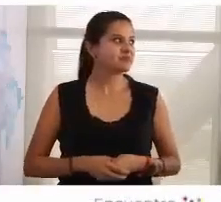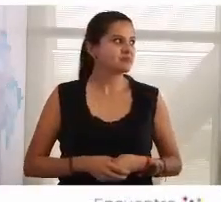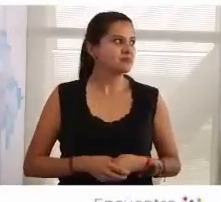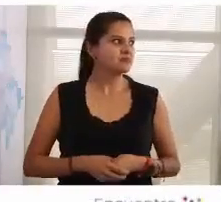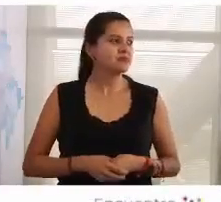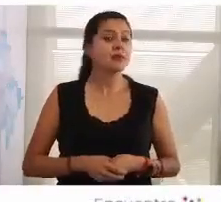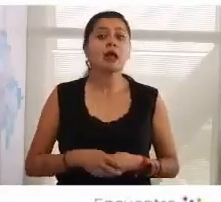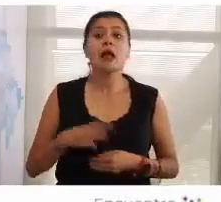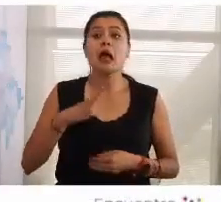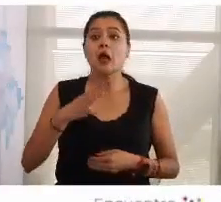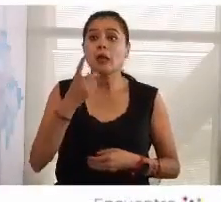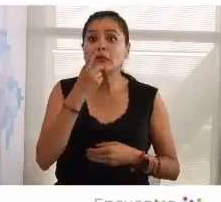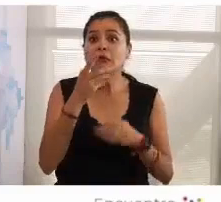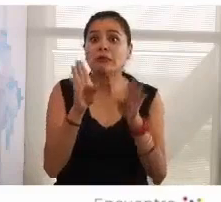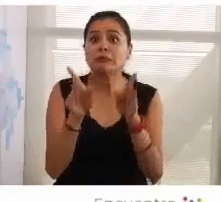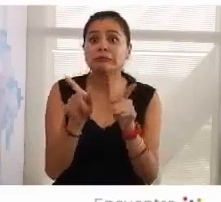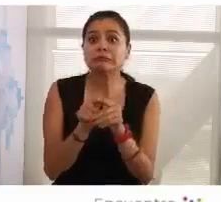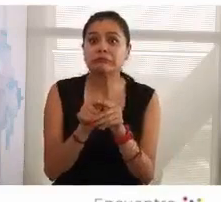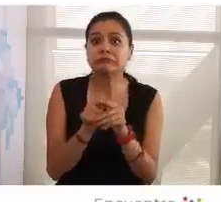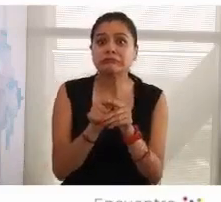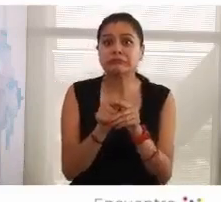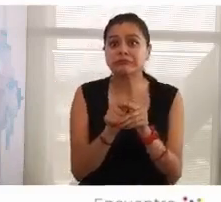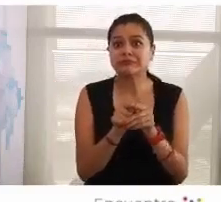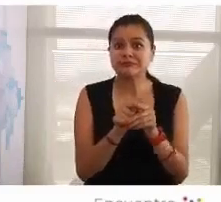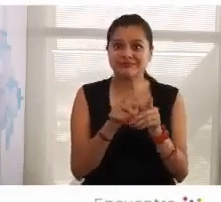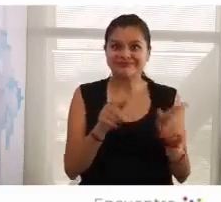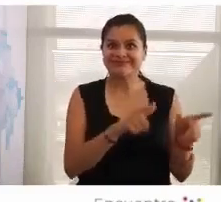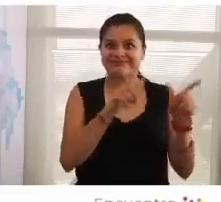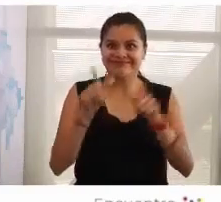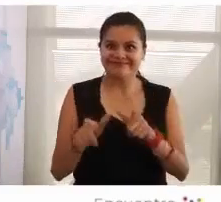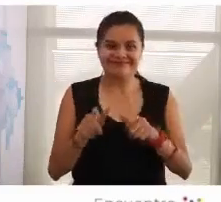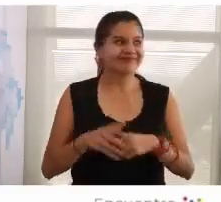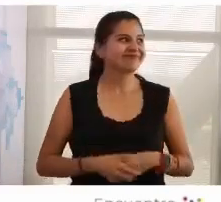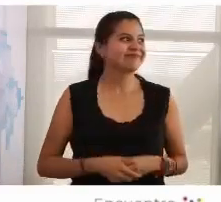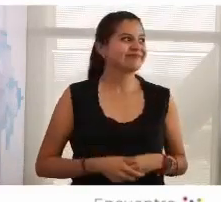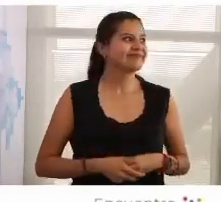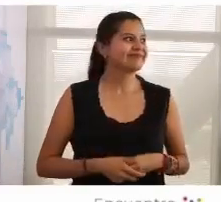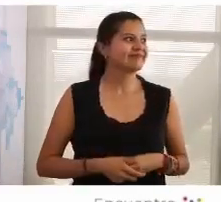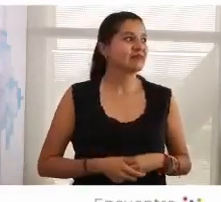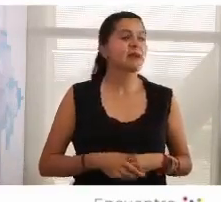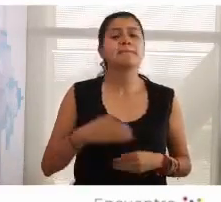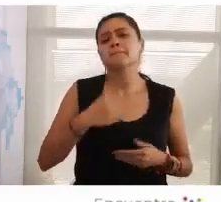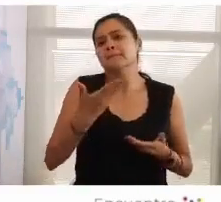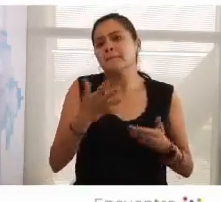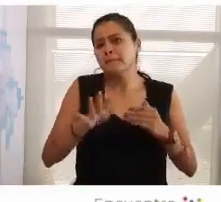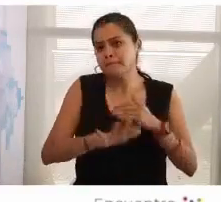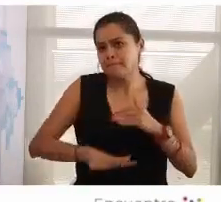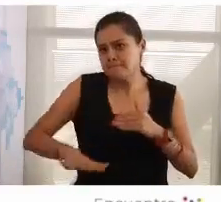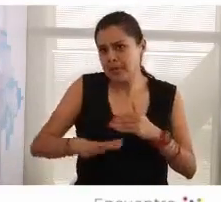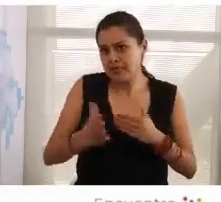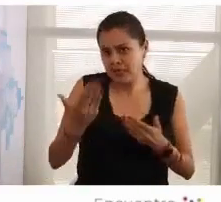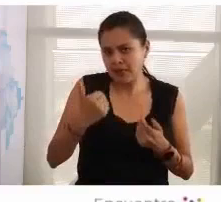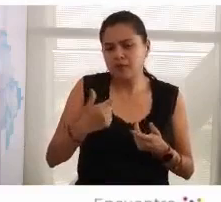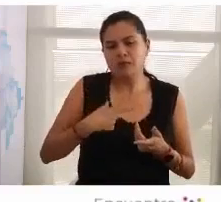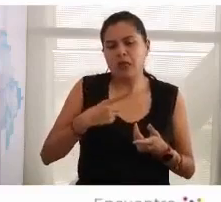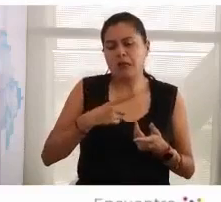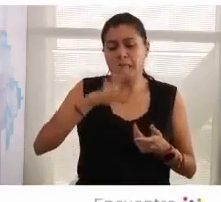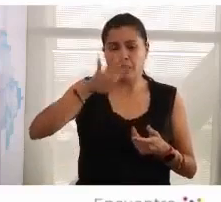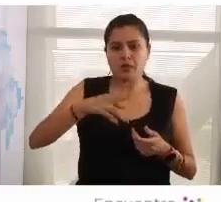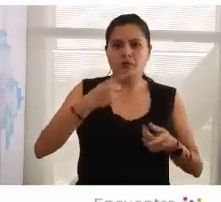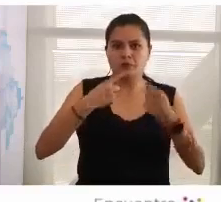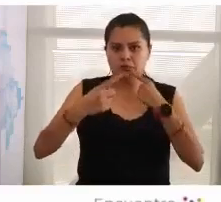tengo instrucciones de que por favor pases a la silla no gracias básicamente a esta excelente mesa